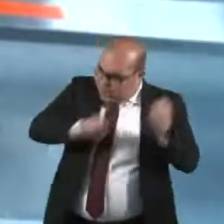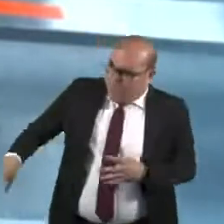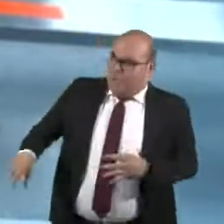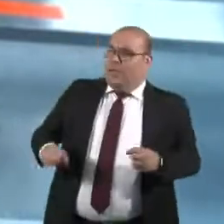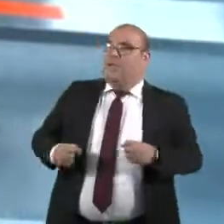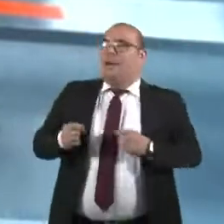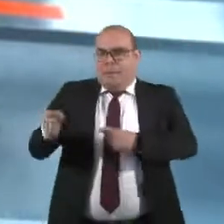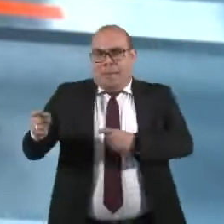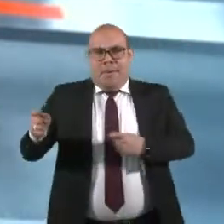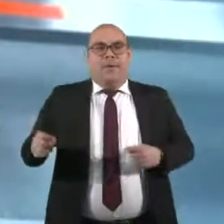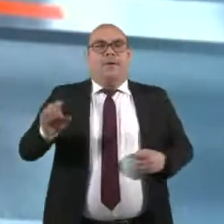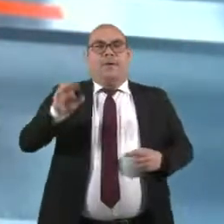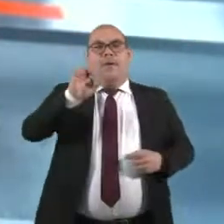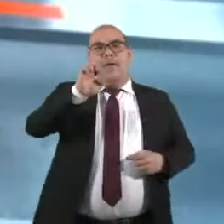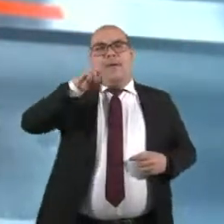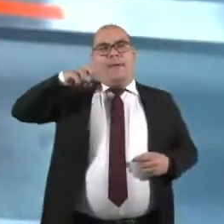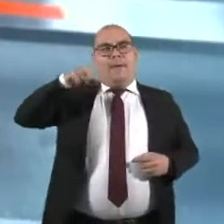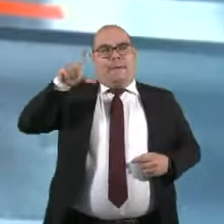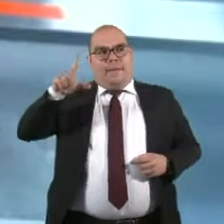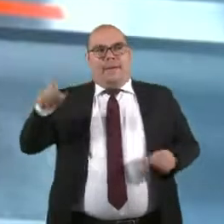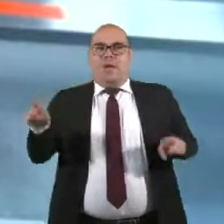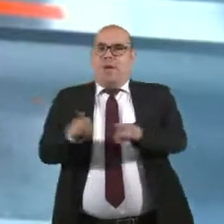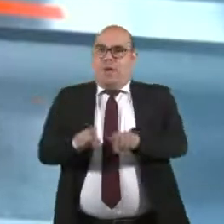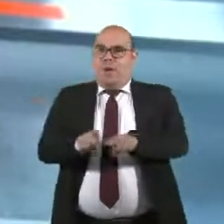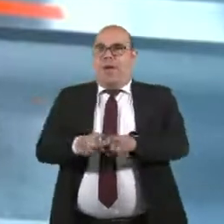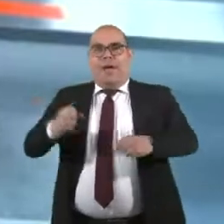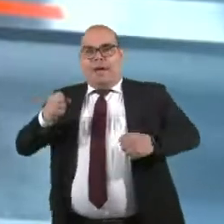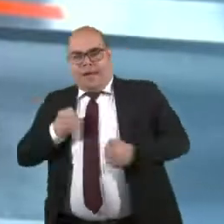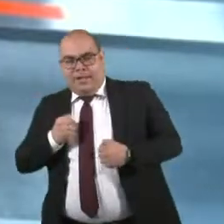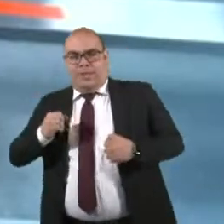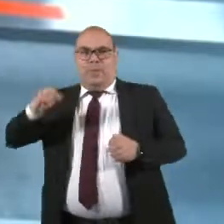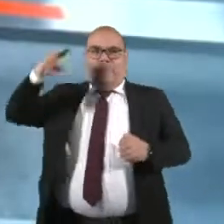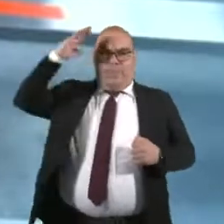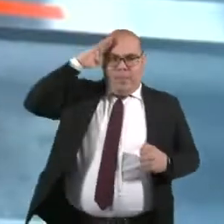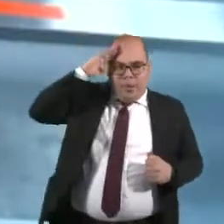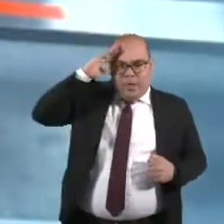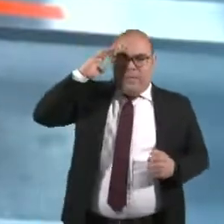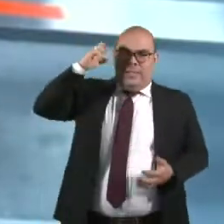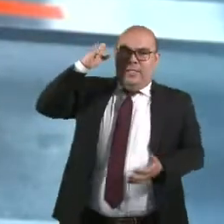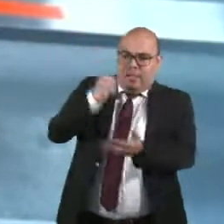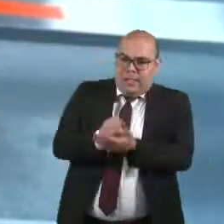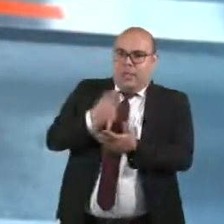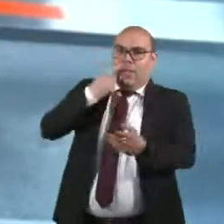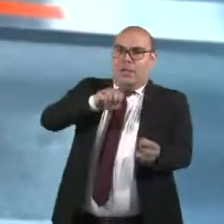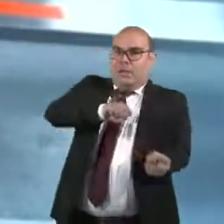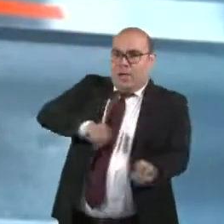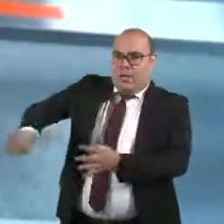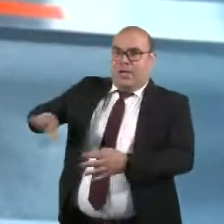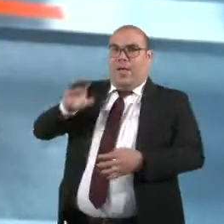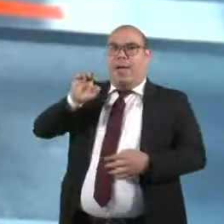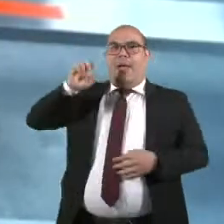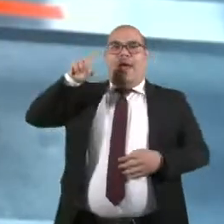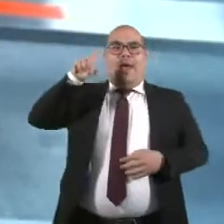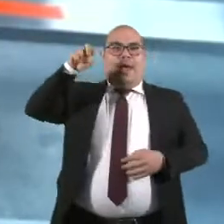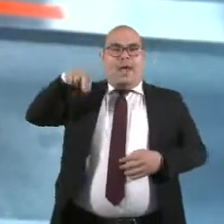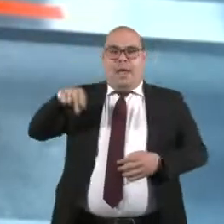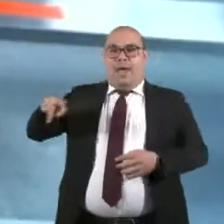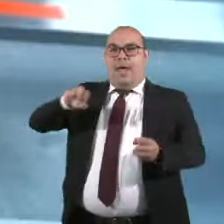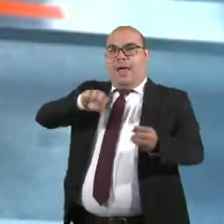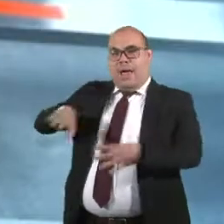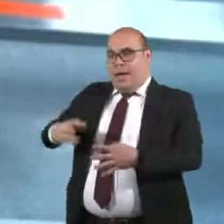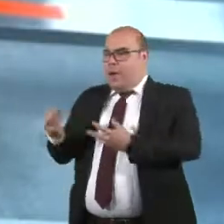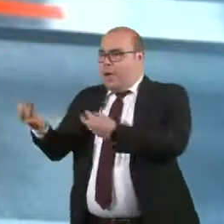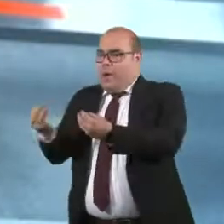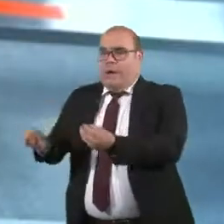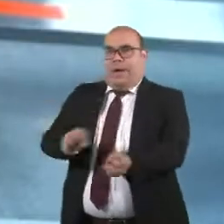hecho con el EPL en alianza con el ejército la policía. Obligamos a que el EPL se desmovilizara en dos ocasiones. La primera y las disidencias que quedaron.